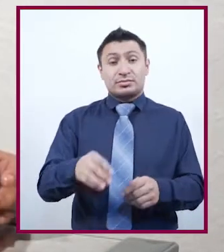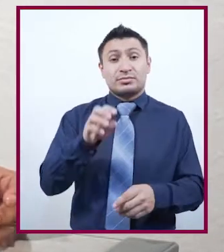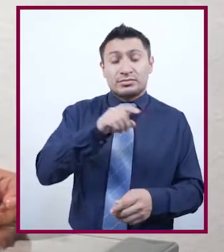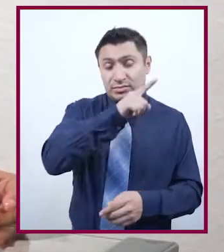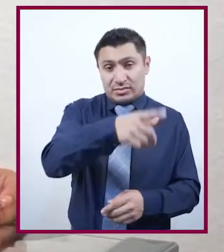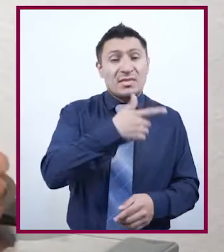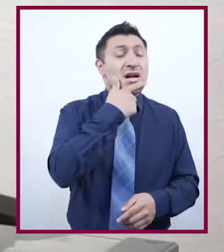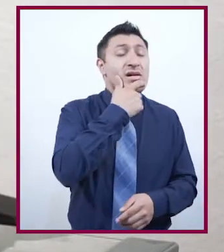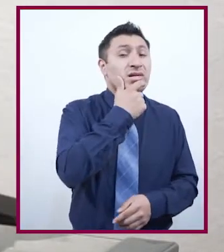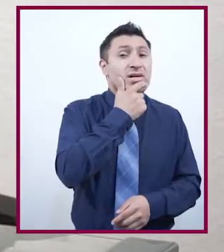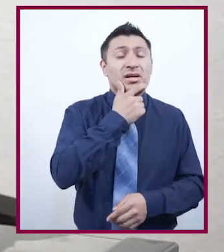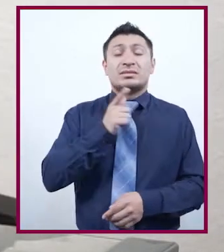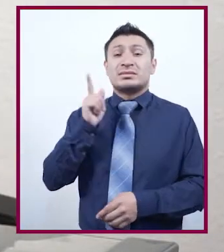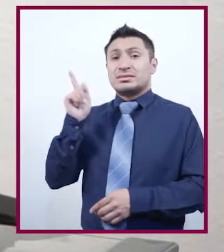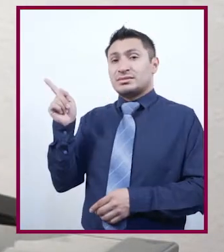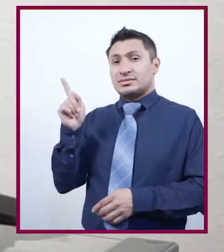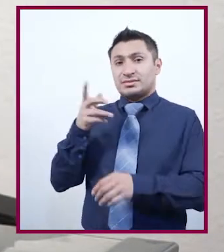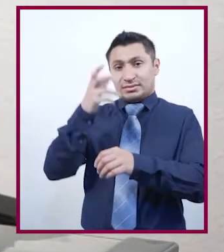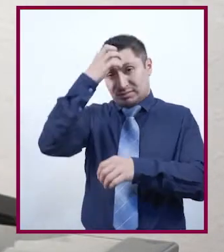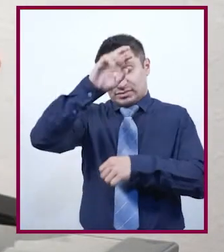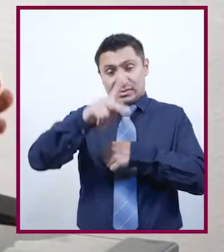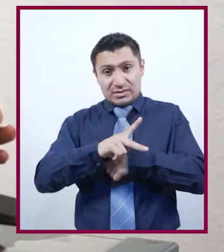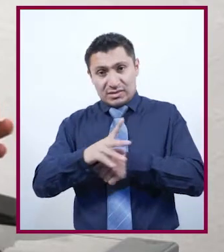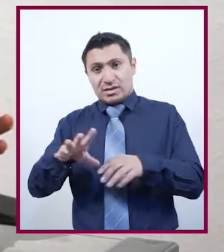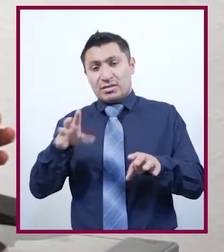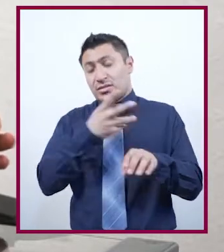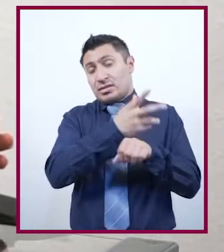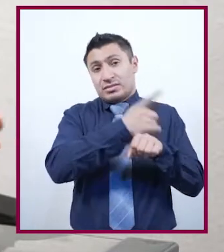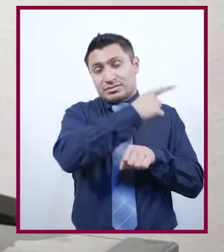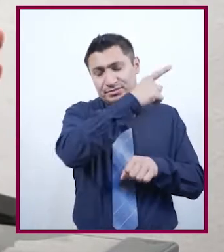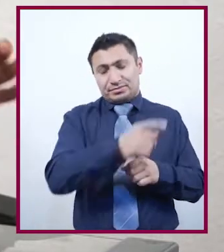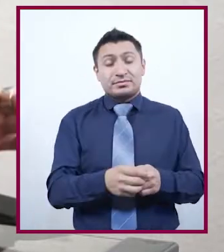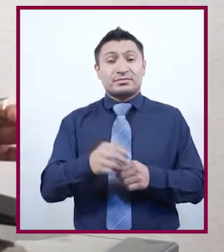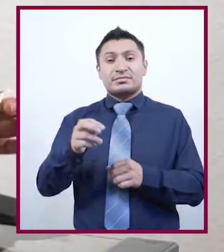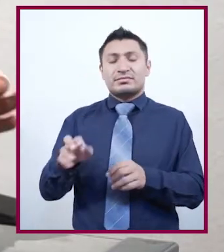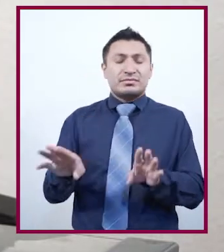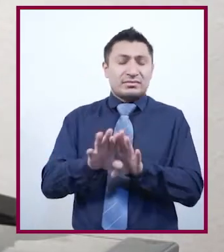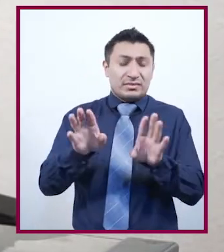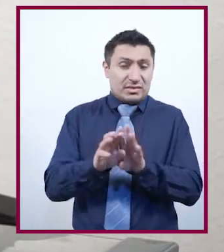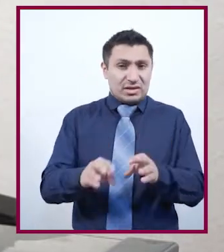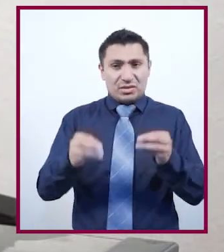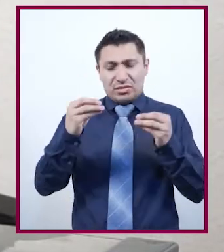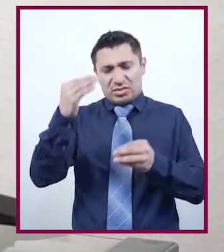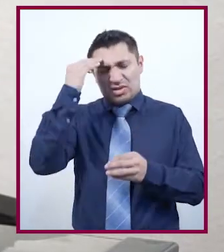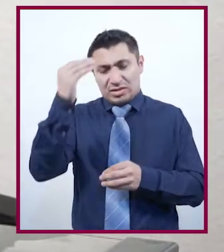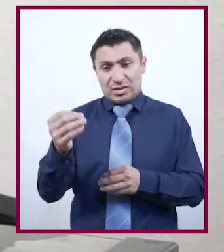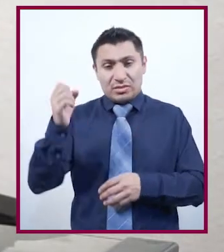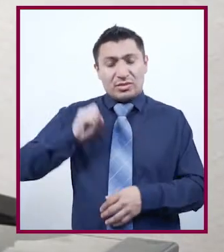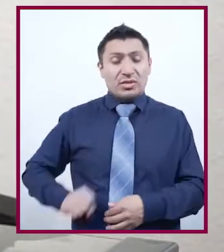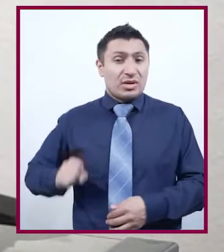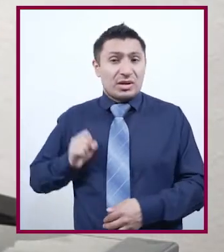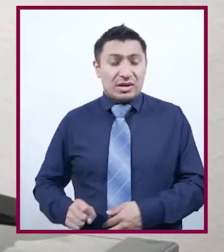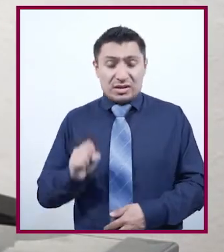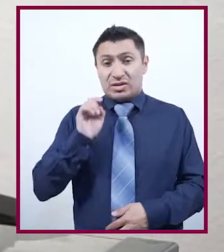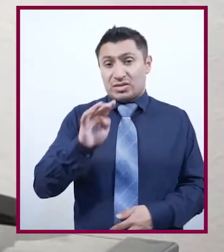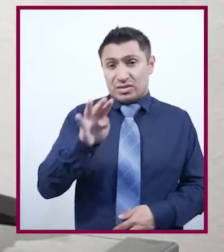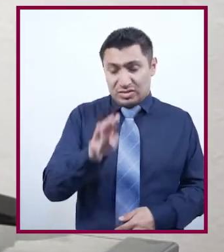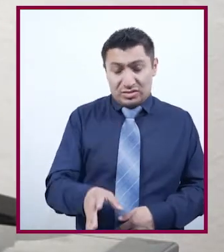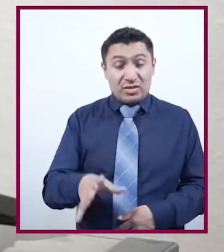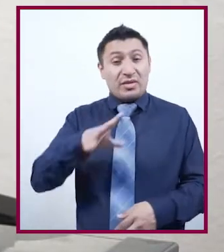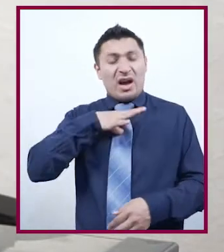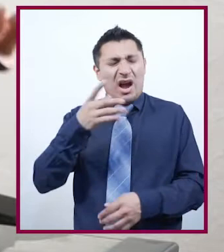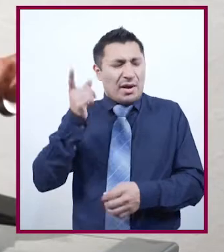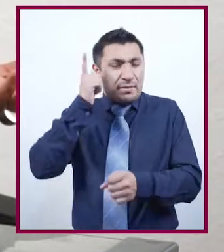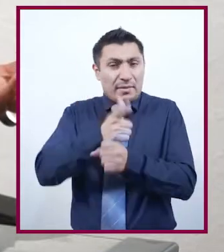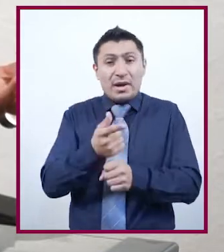aparece en Estados Unidos y Europa, resultado de las condiciones de trabajo que había en la época de la Revolución Industrial durante el siglo XIX,